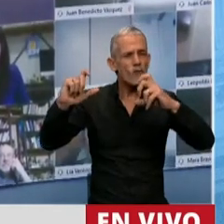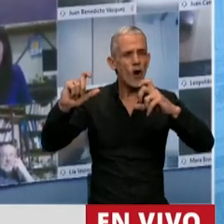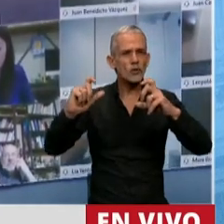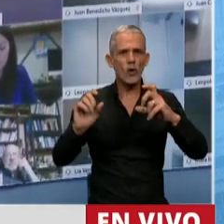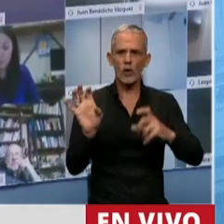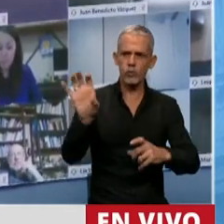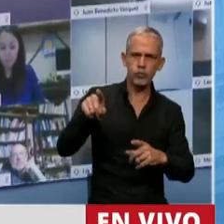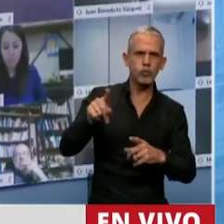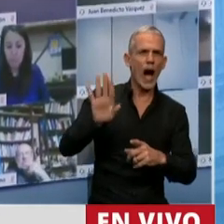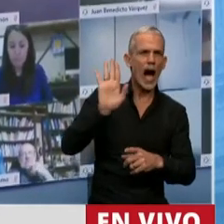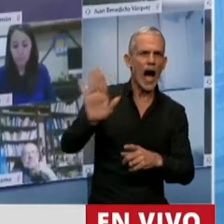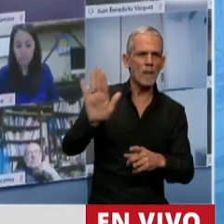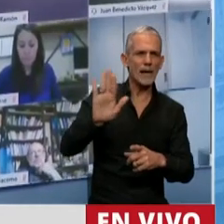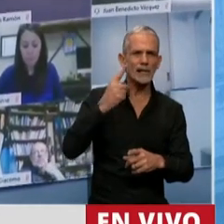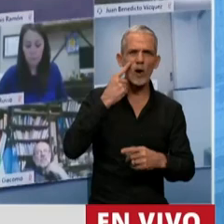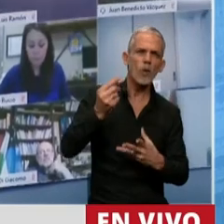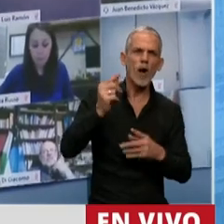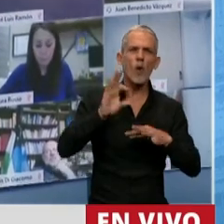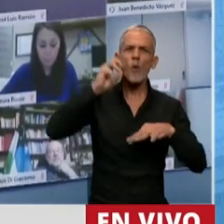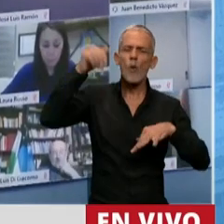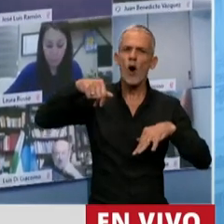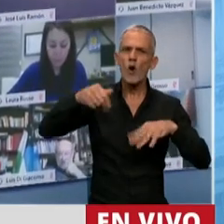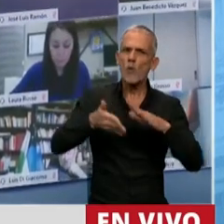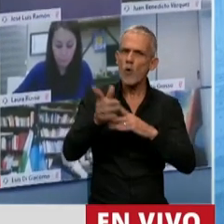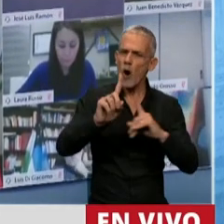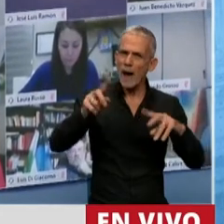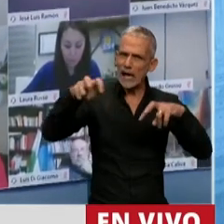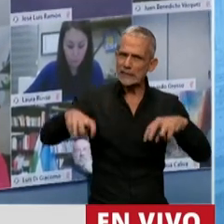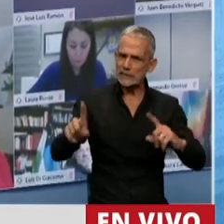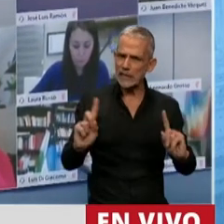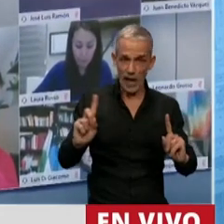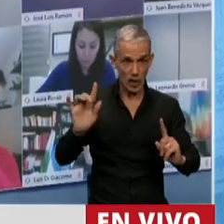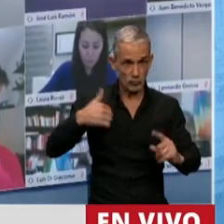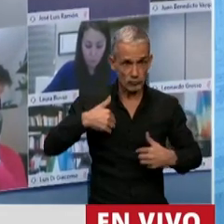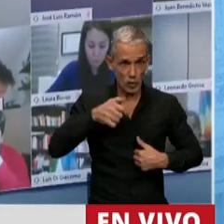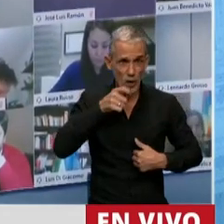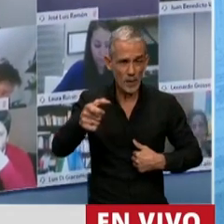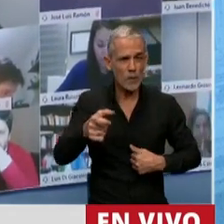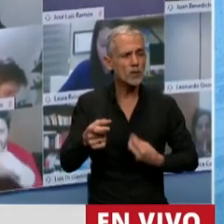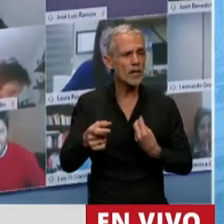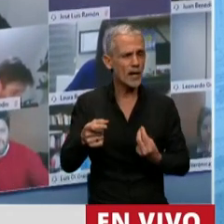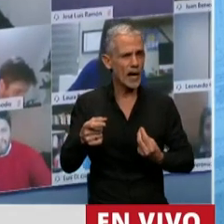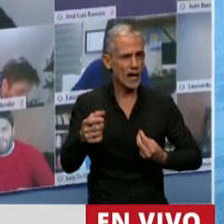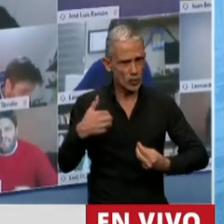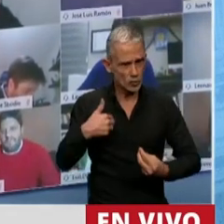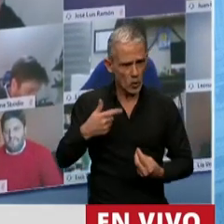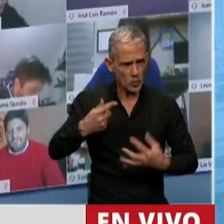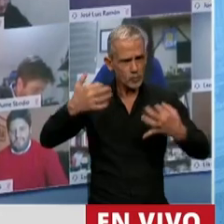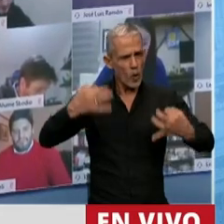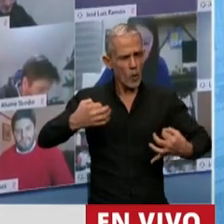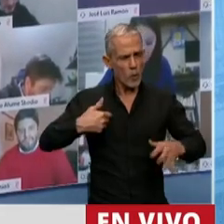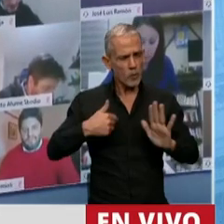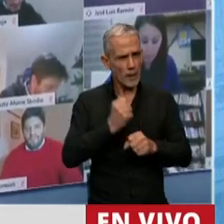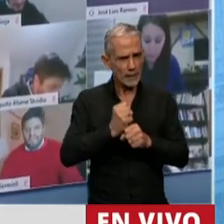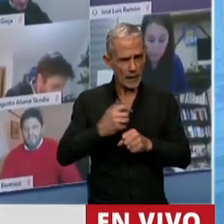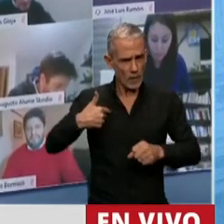amenazándolos con que no dieran quórum. Cuando yo respondí que iba a cumplir con mi